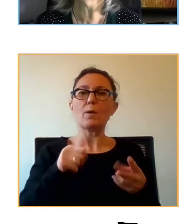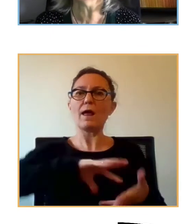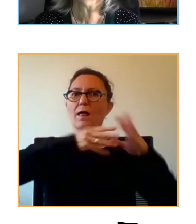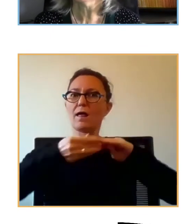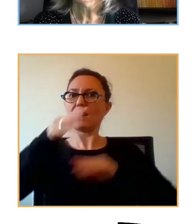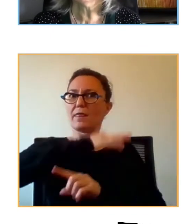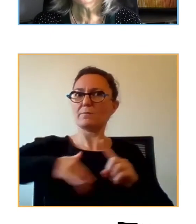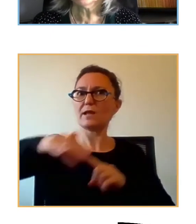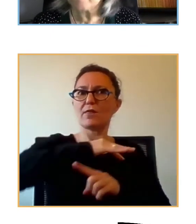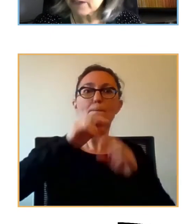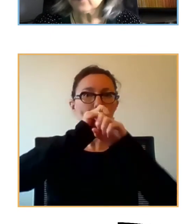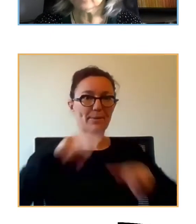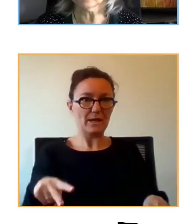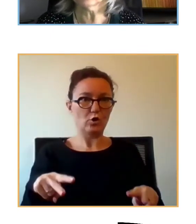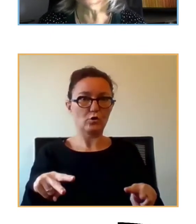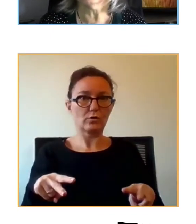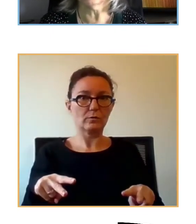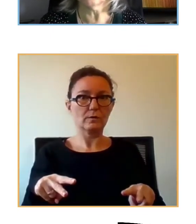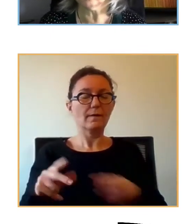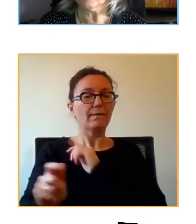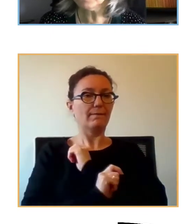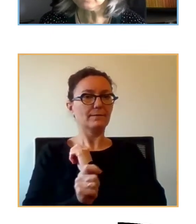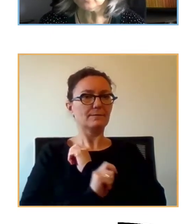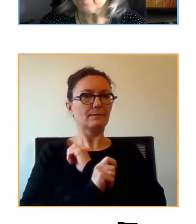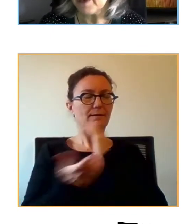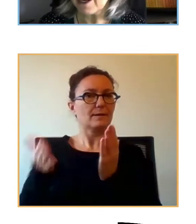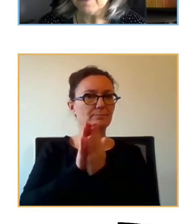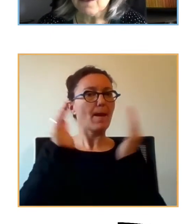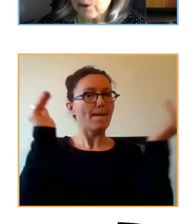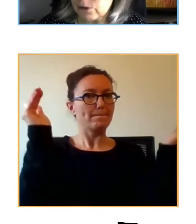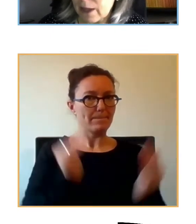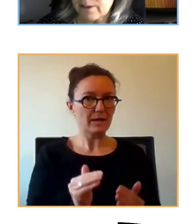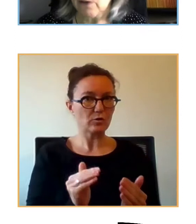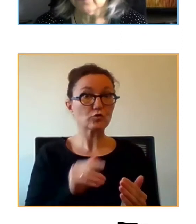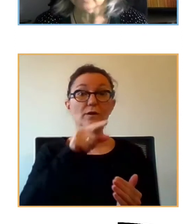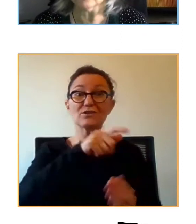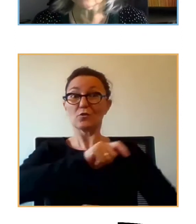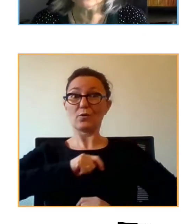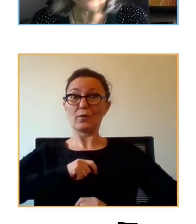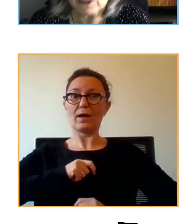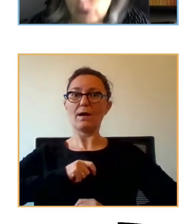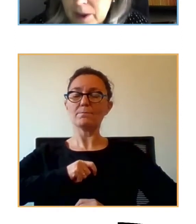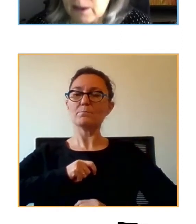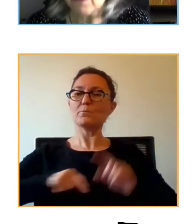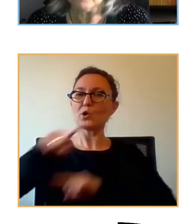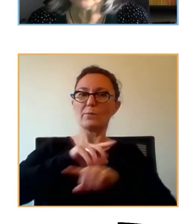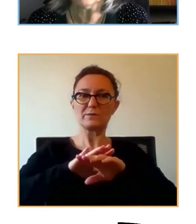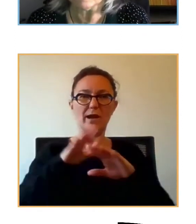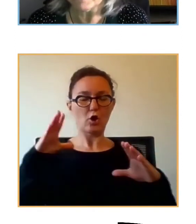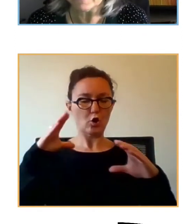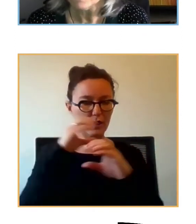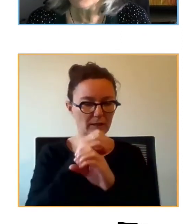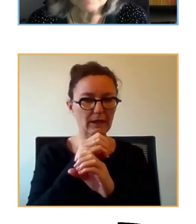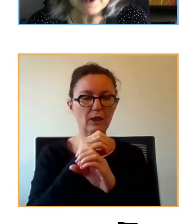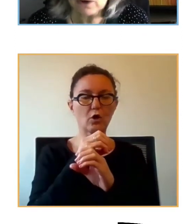menor felicidad, tenían menos estrategias de afrontamiento, lo que implicaba dificultades en la concentración, en la toma de decisiones,